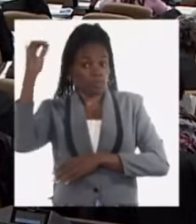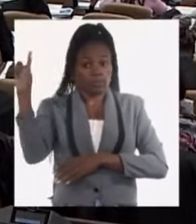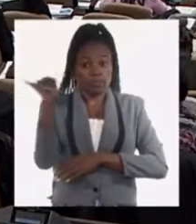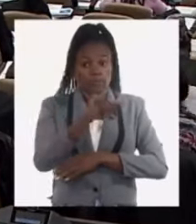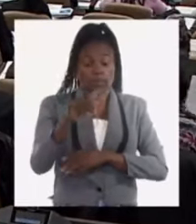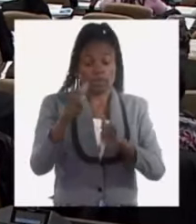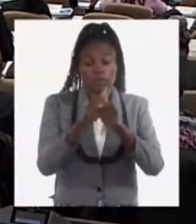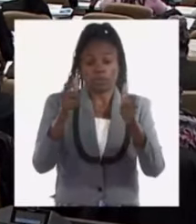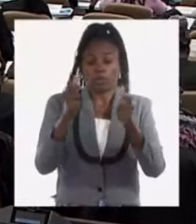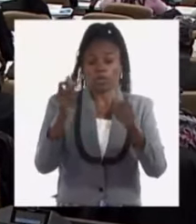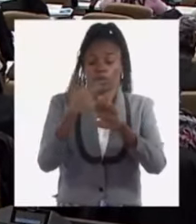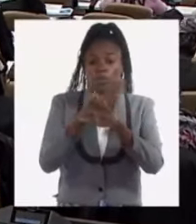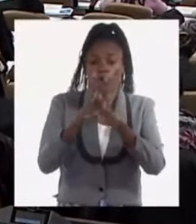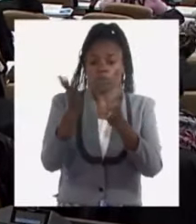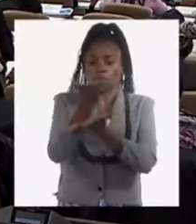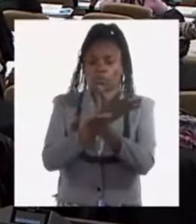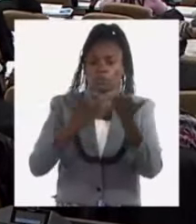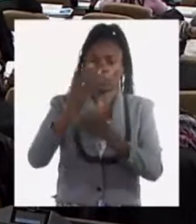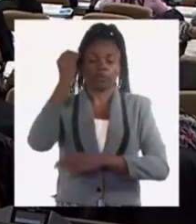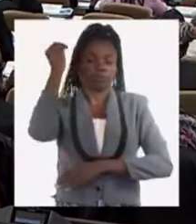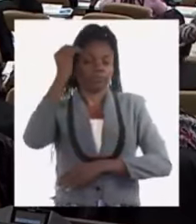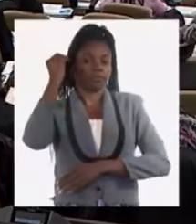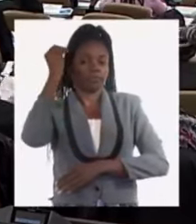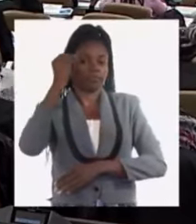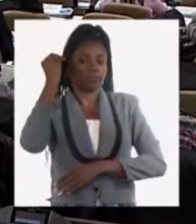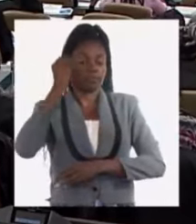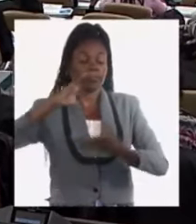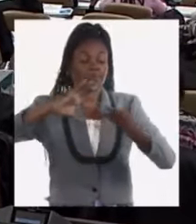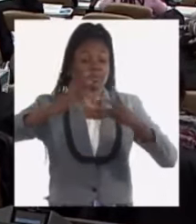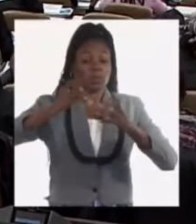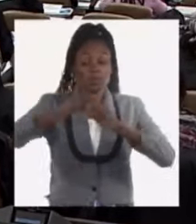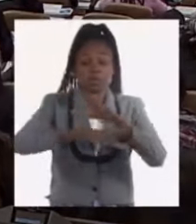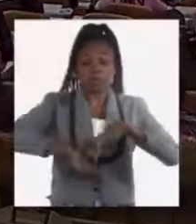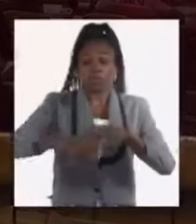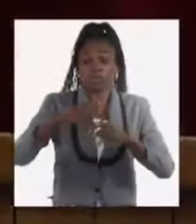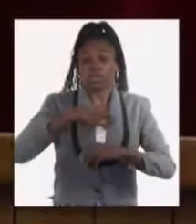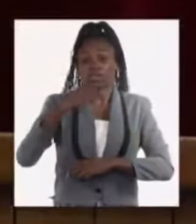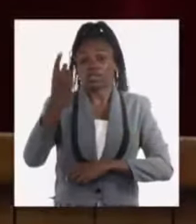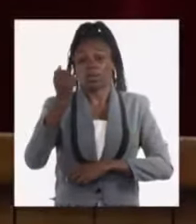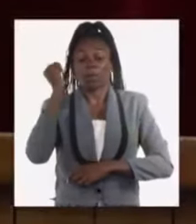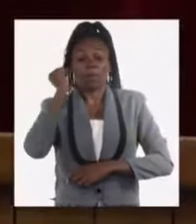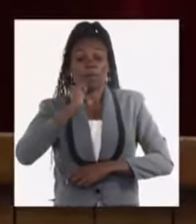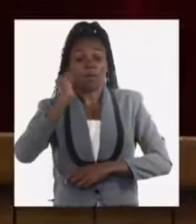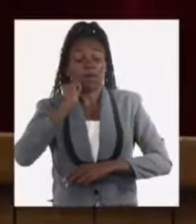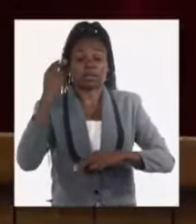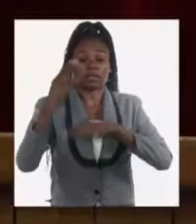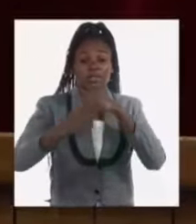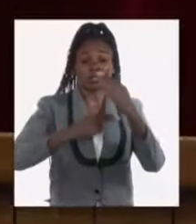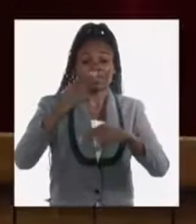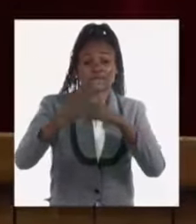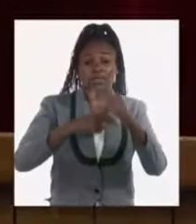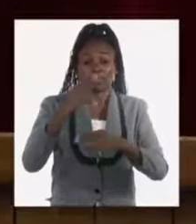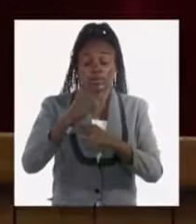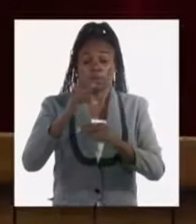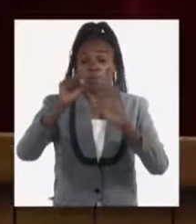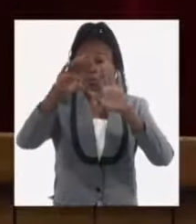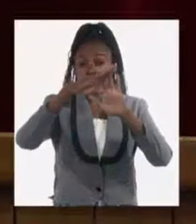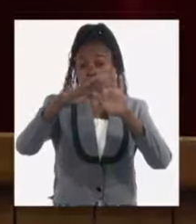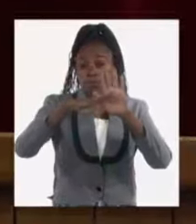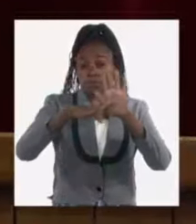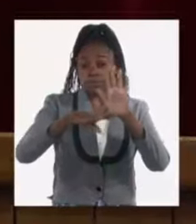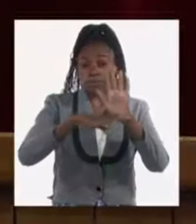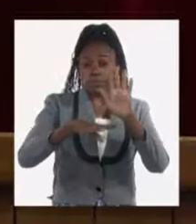ampliamente debatido y también analizada las complejas situaciones que tiene la economía y sobre todo lo que estamos haciendo y las medidas para